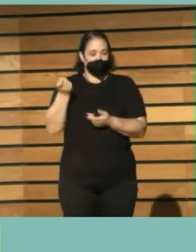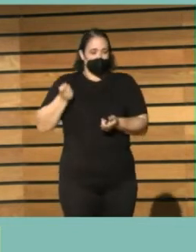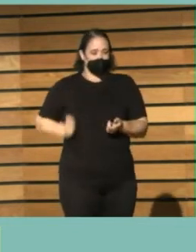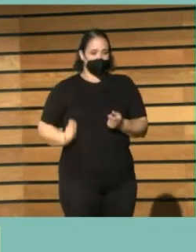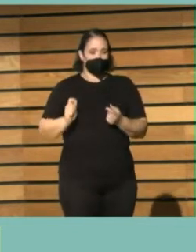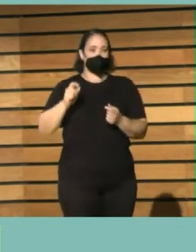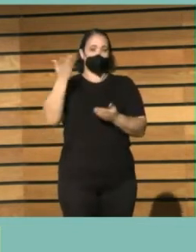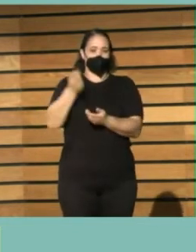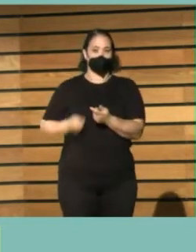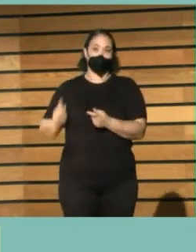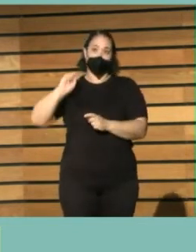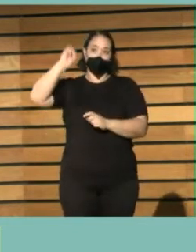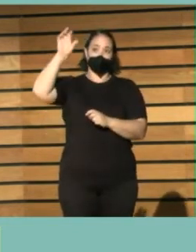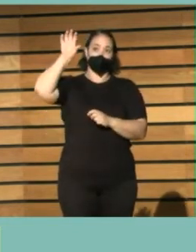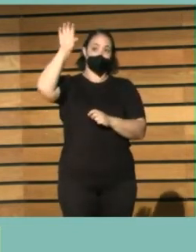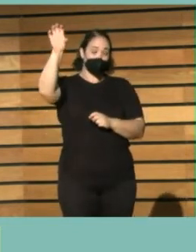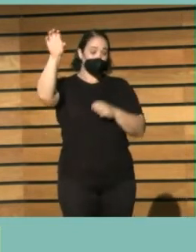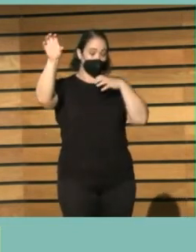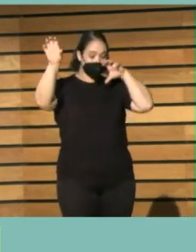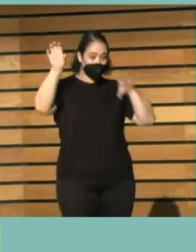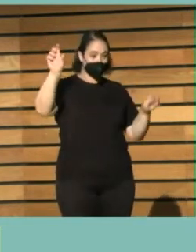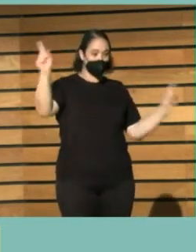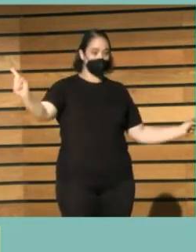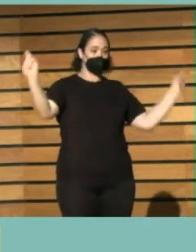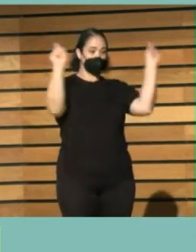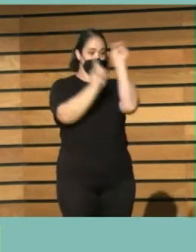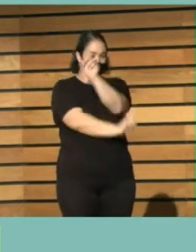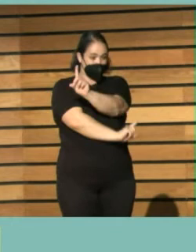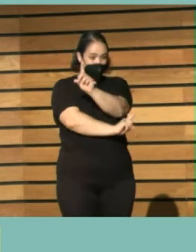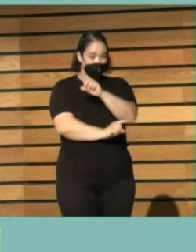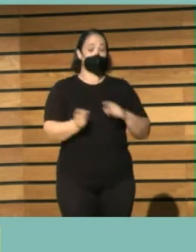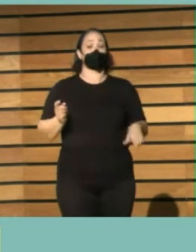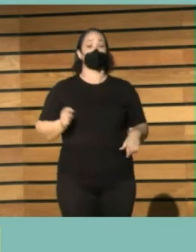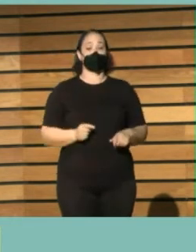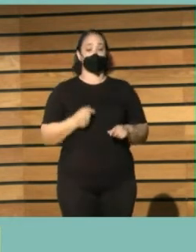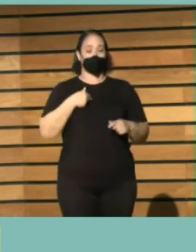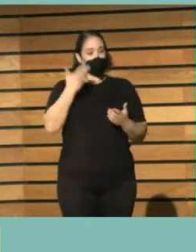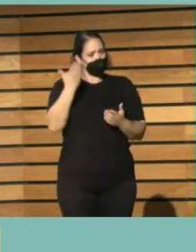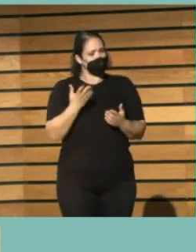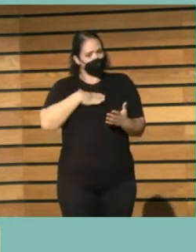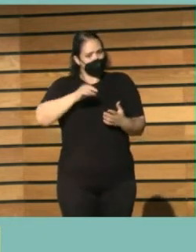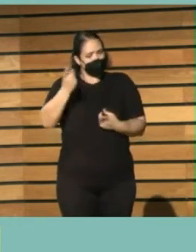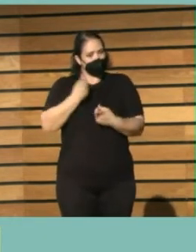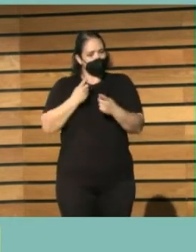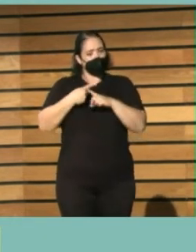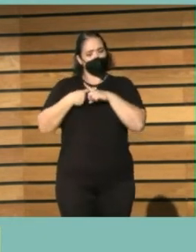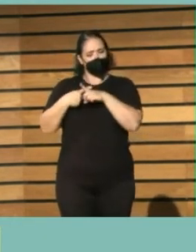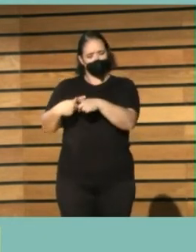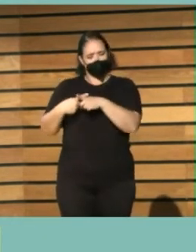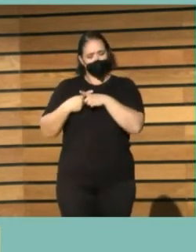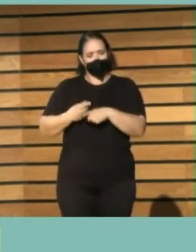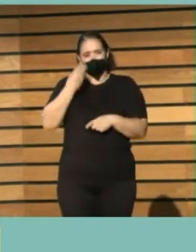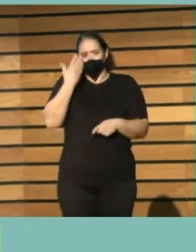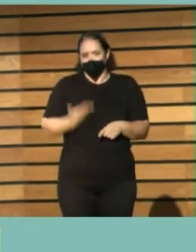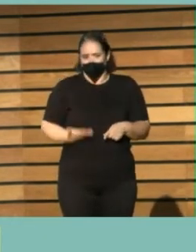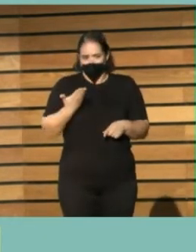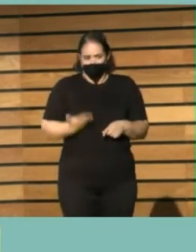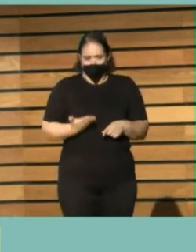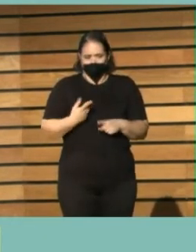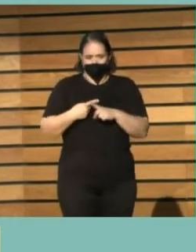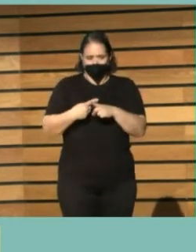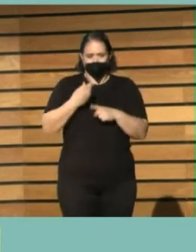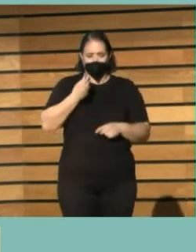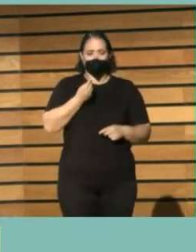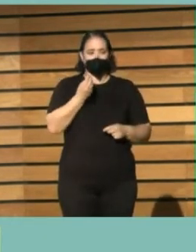que todas las bibliotecas públicas tenemos cosas a explicar y podemos compartir muchísimo y el congreso